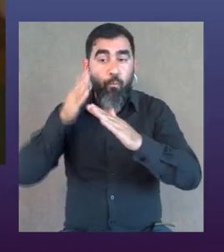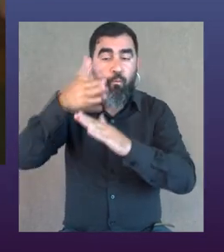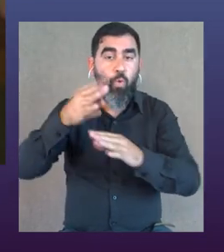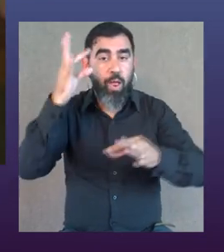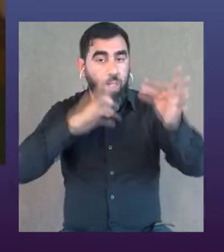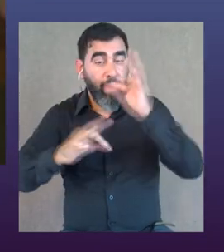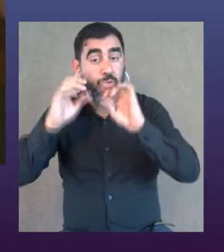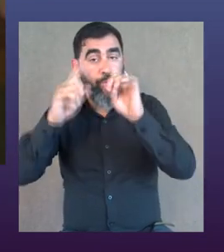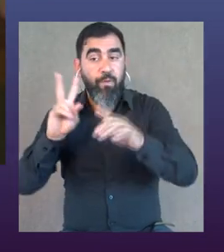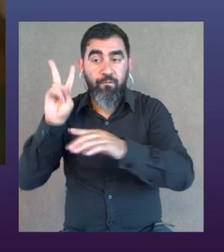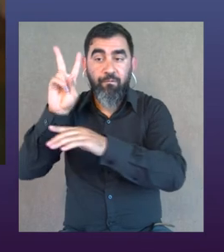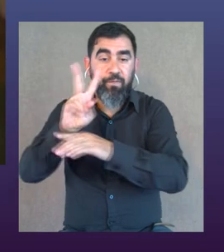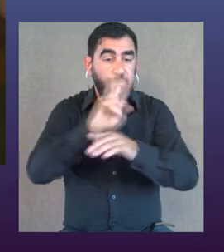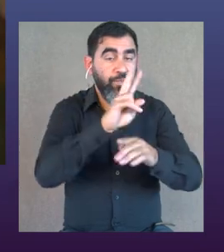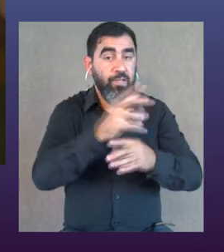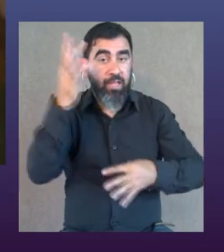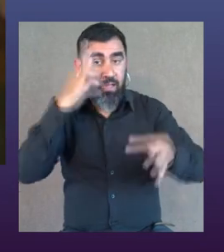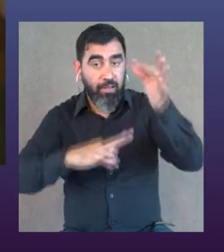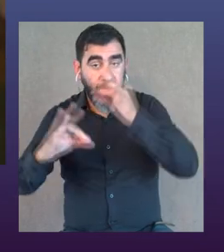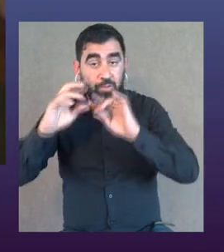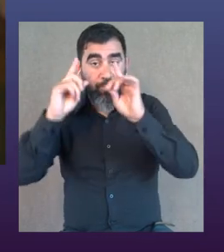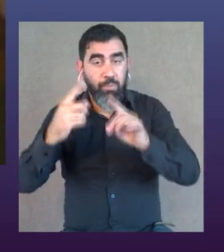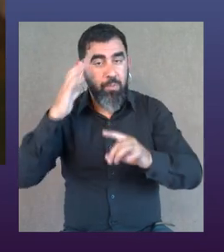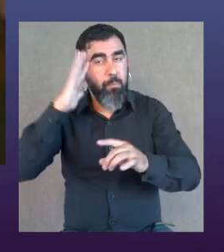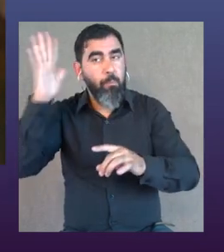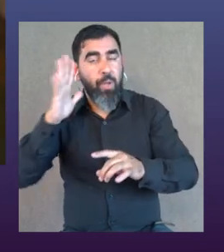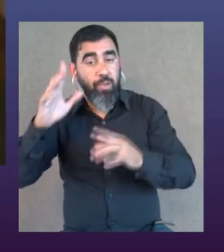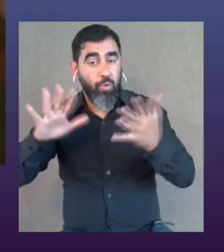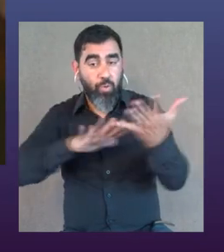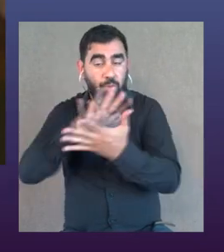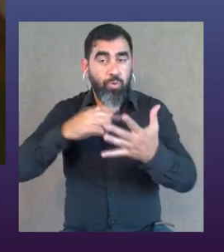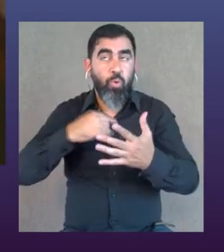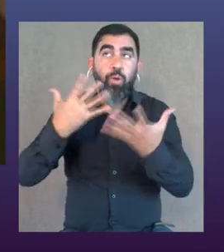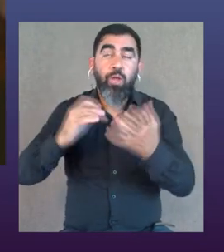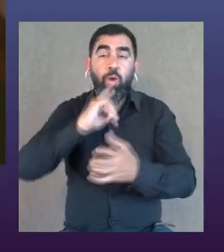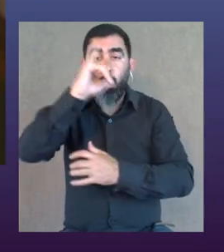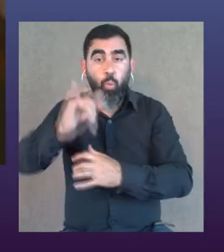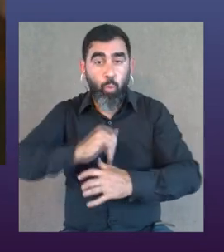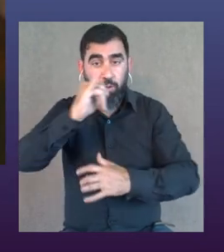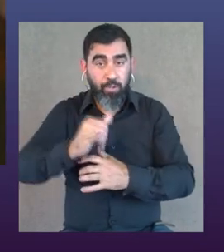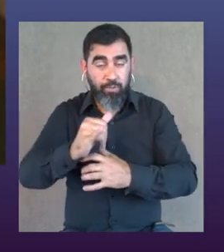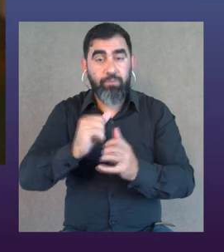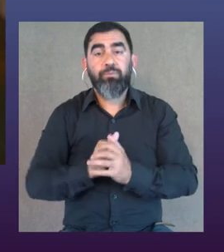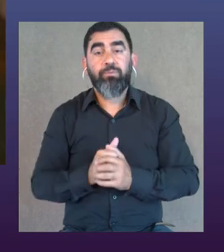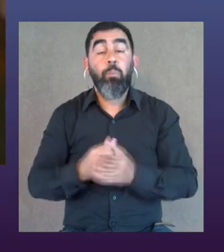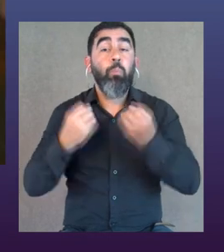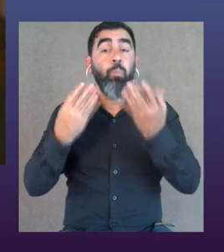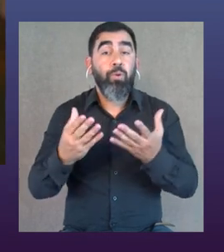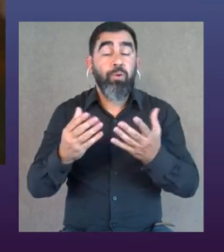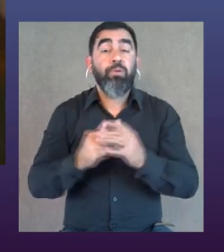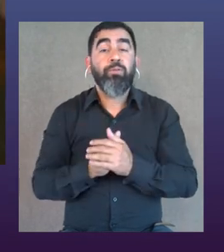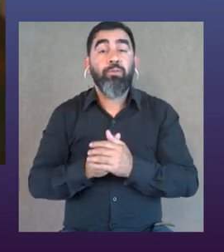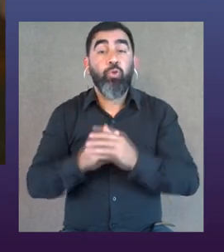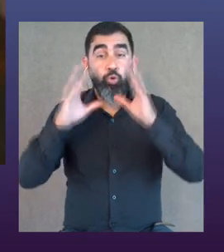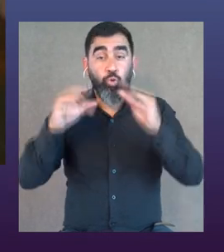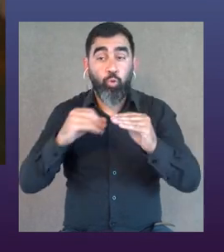clima, yendo a los teatros, ¿no? Tratar de componer eso que queríamos contar y magnificarlo.